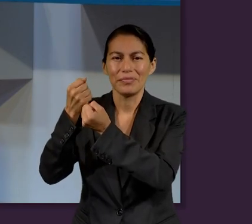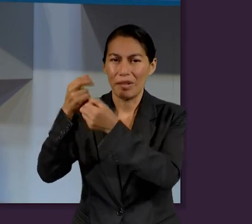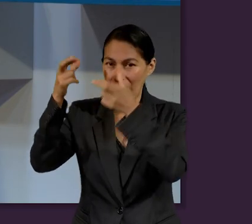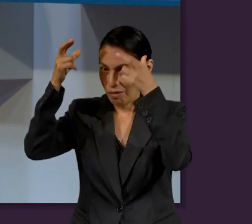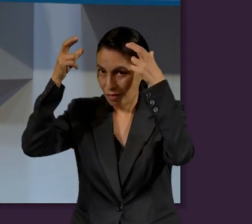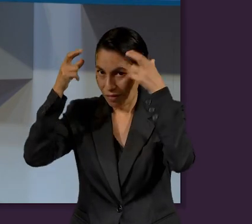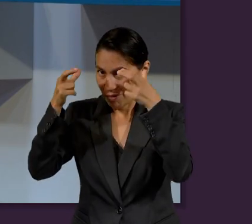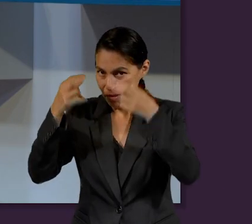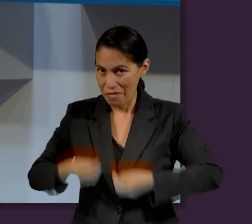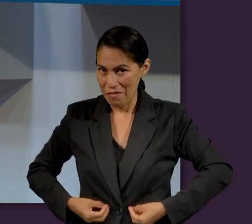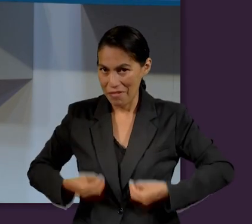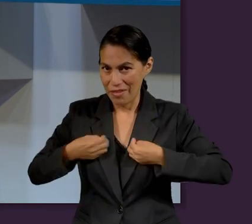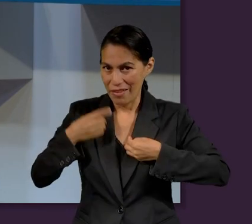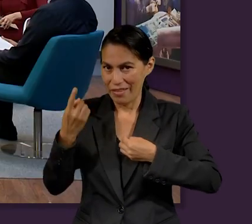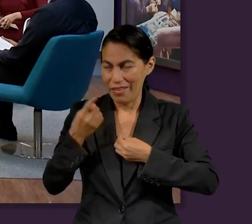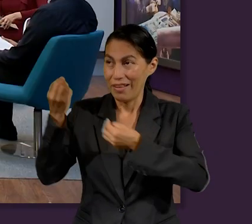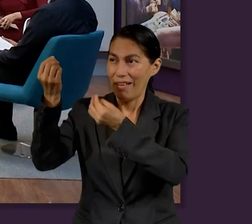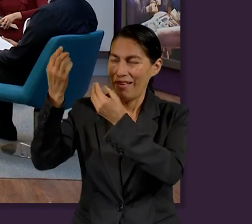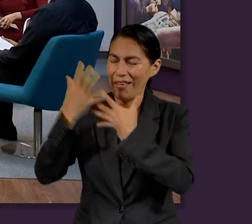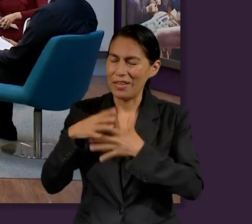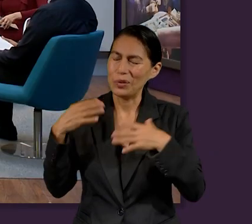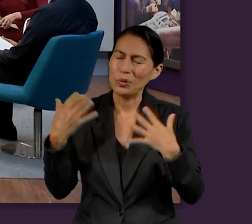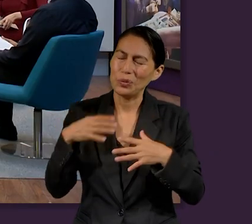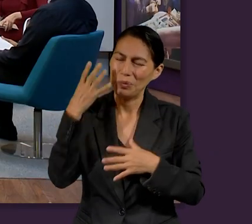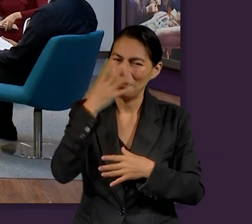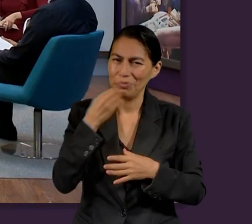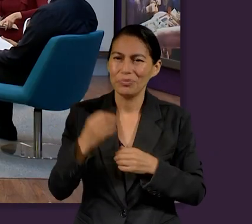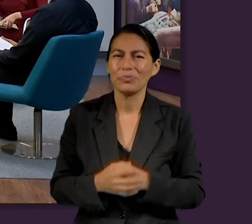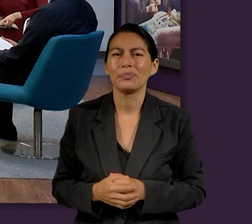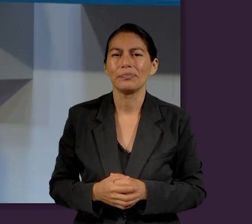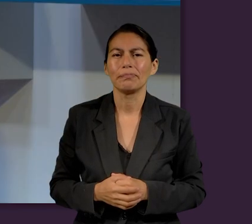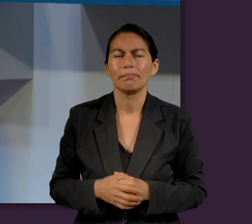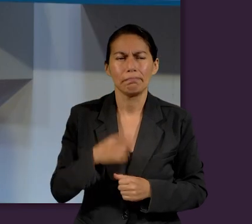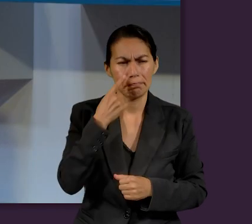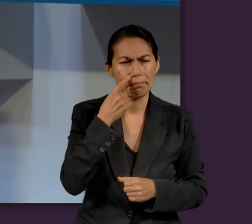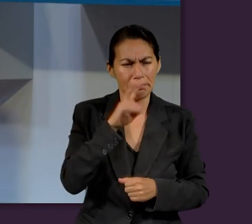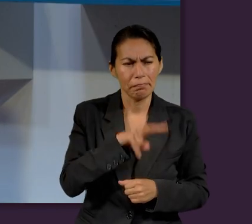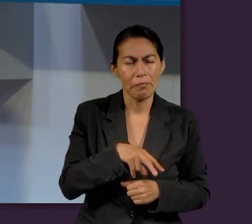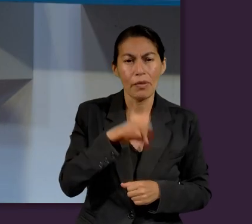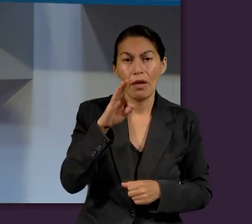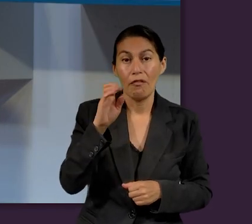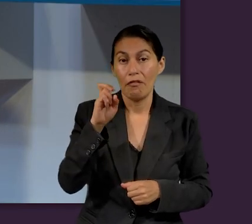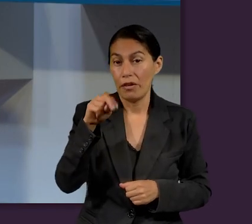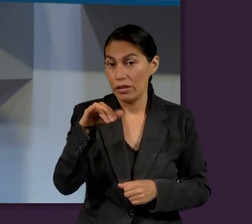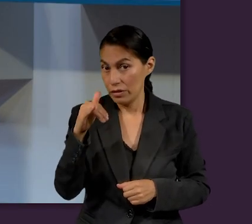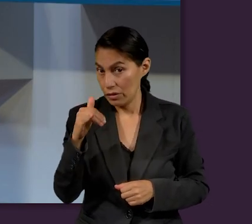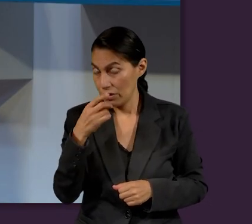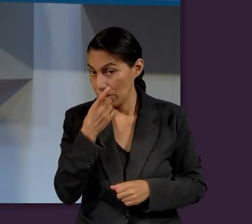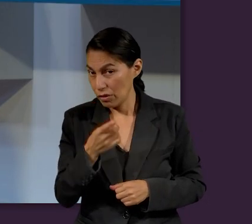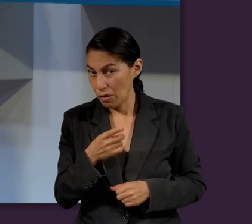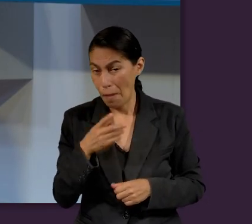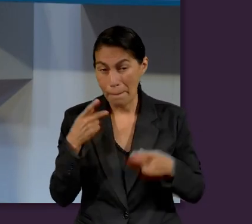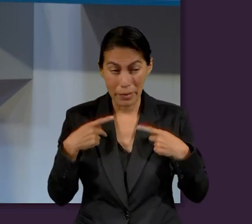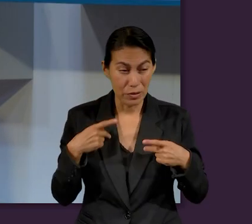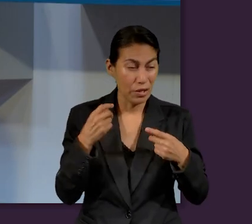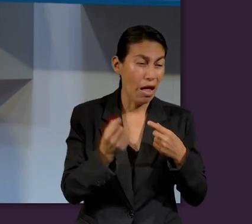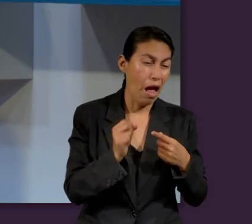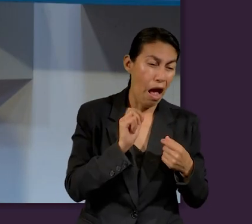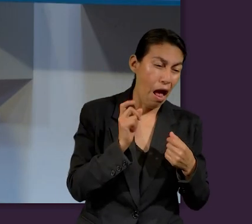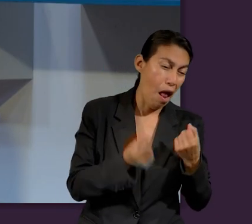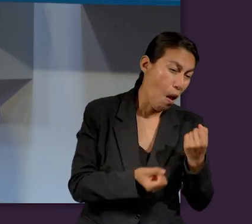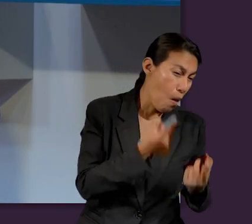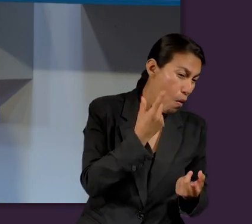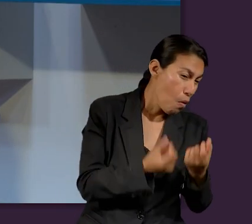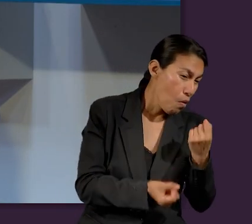hacer notorio lo que dijo Fanny, que algunas personas cuando luchan, trabajan, se